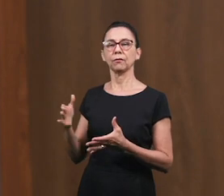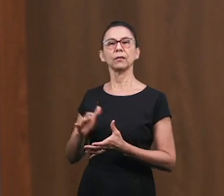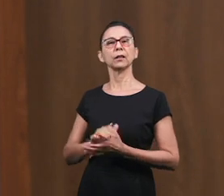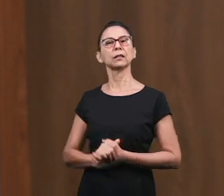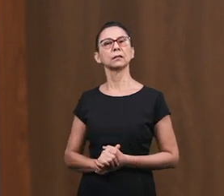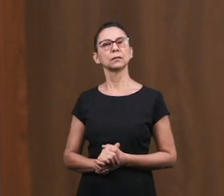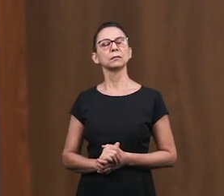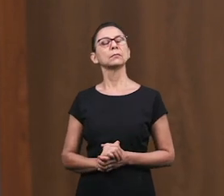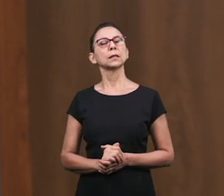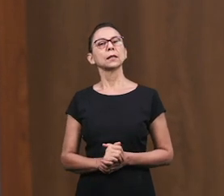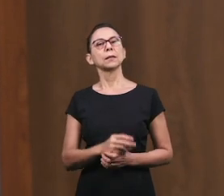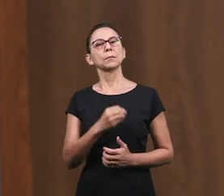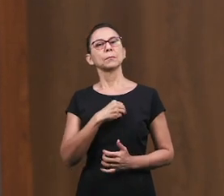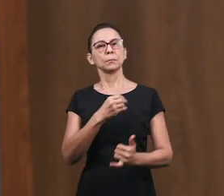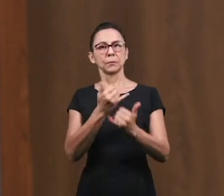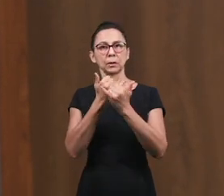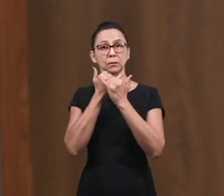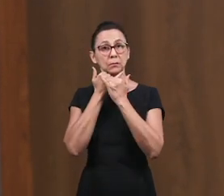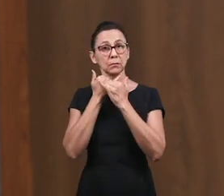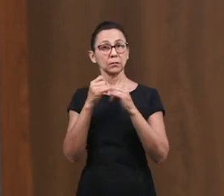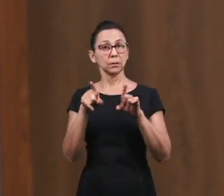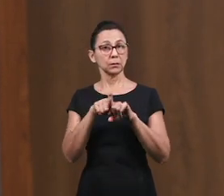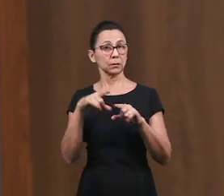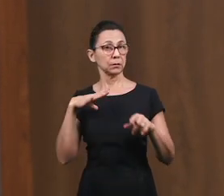Y para dar salvación